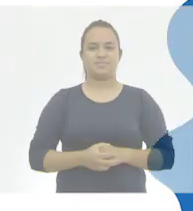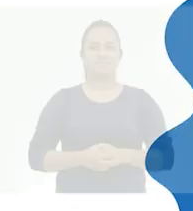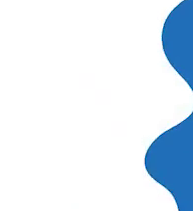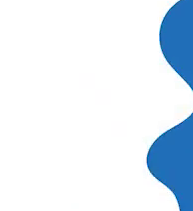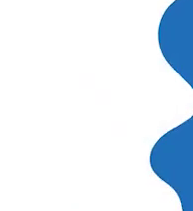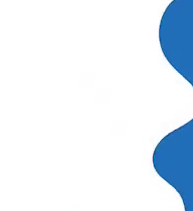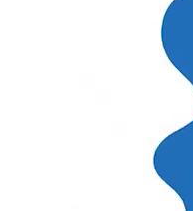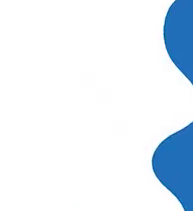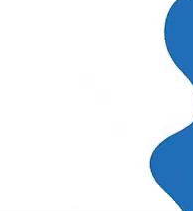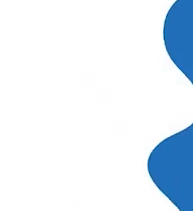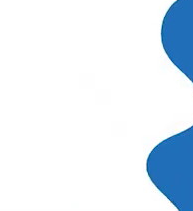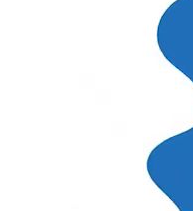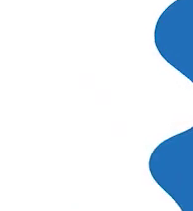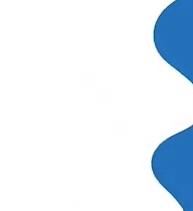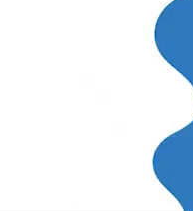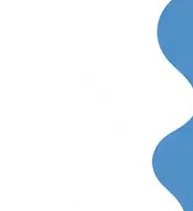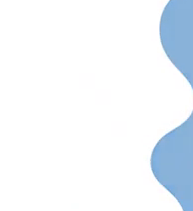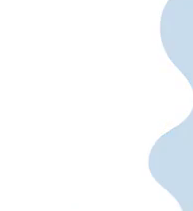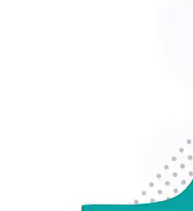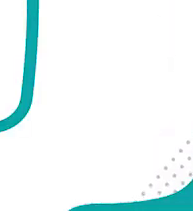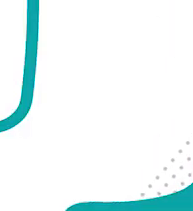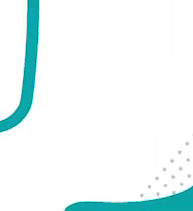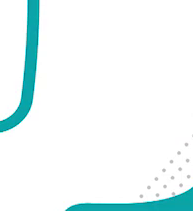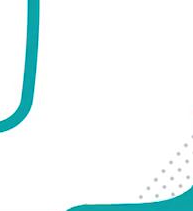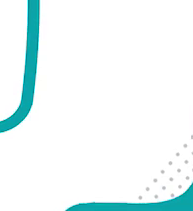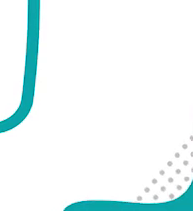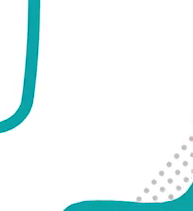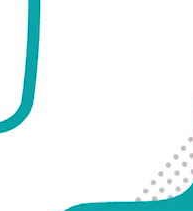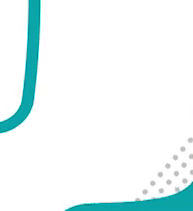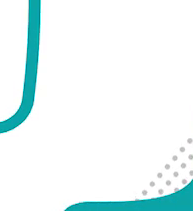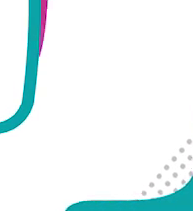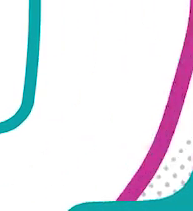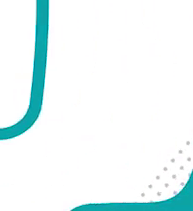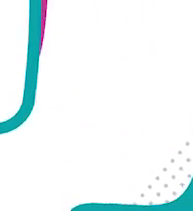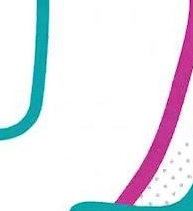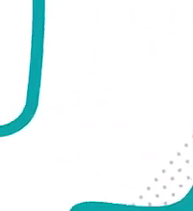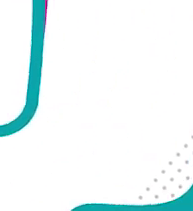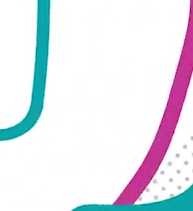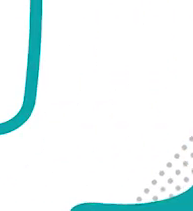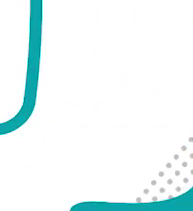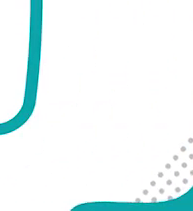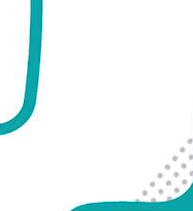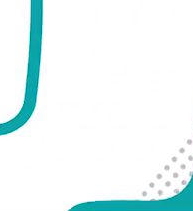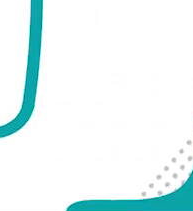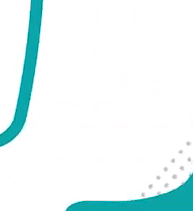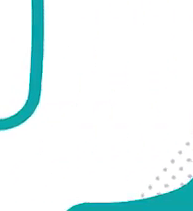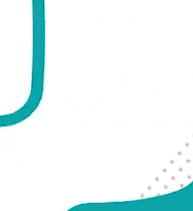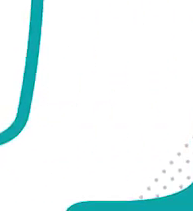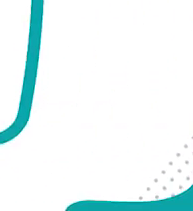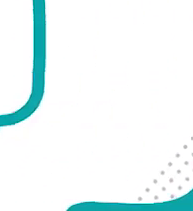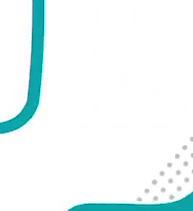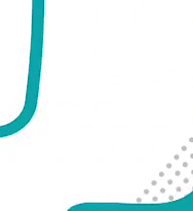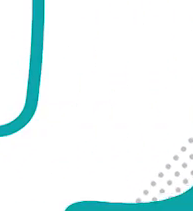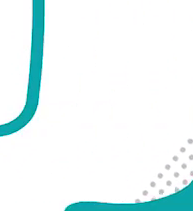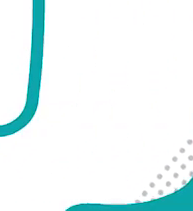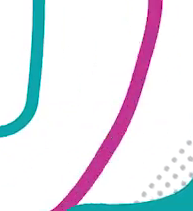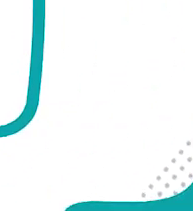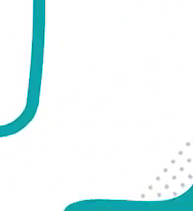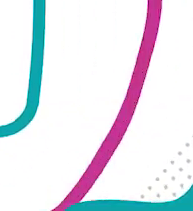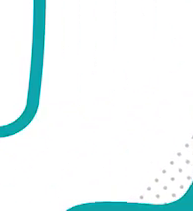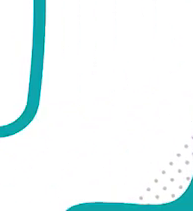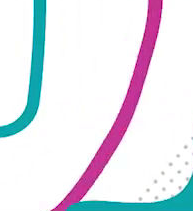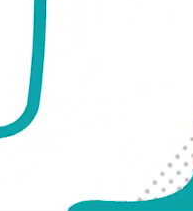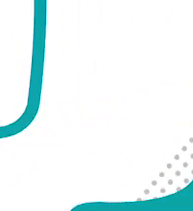.gov.mx. Aprende en.gov